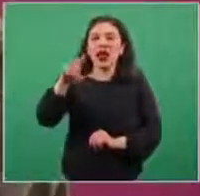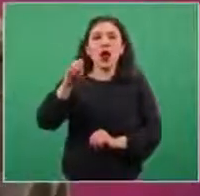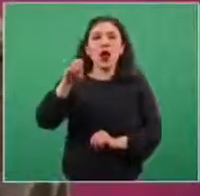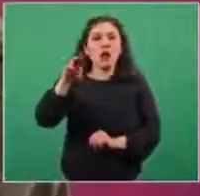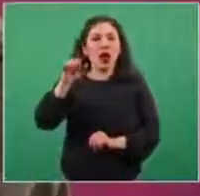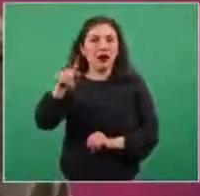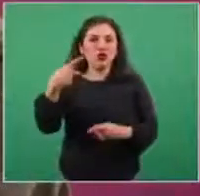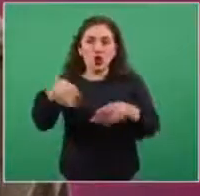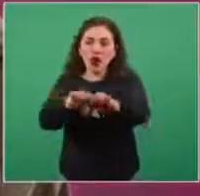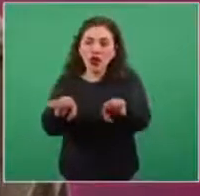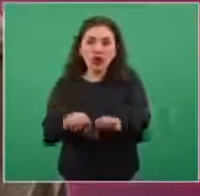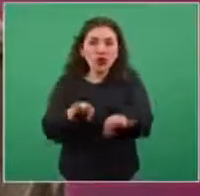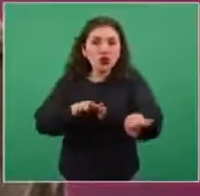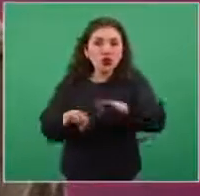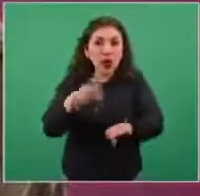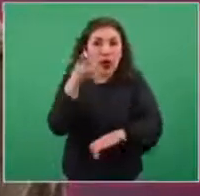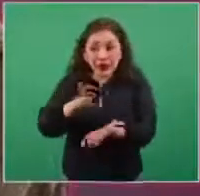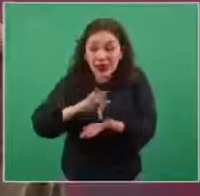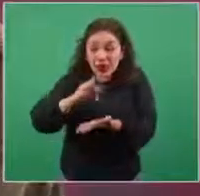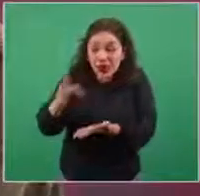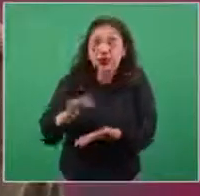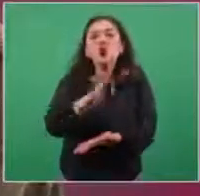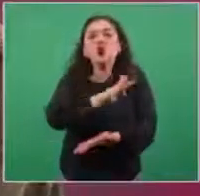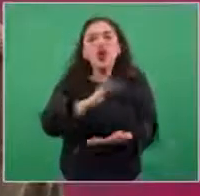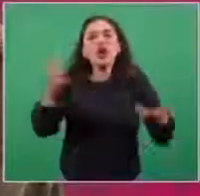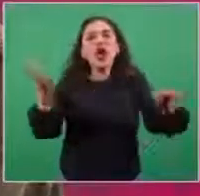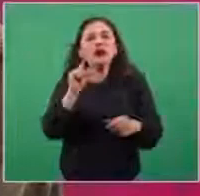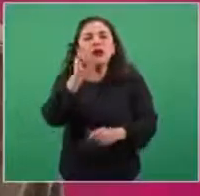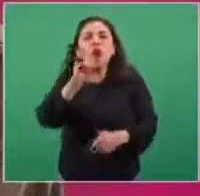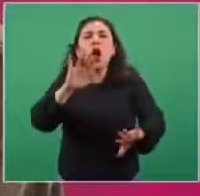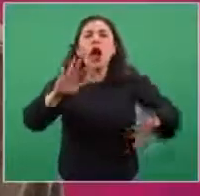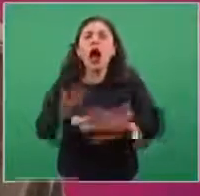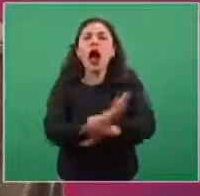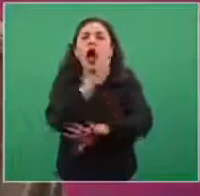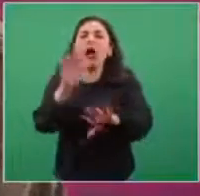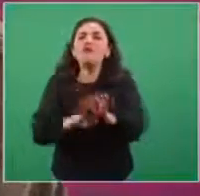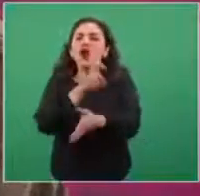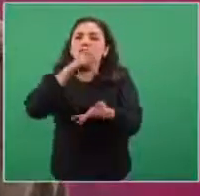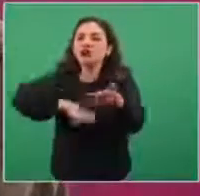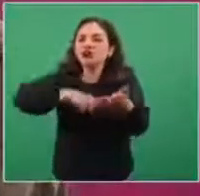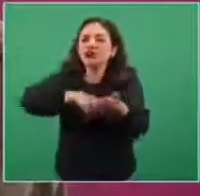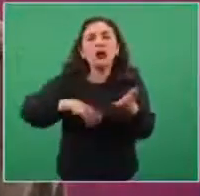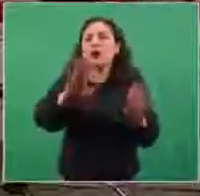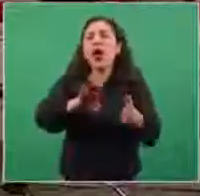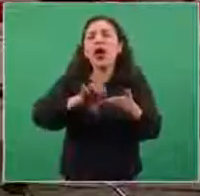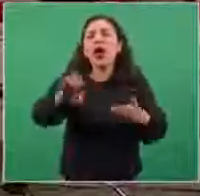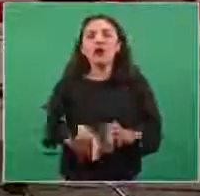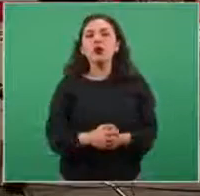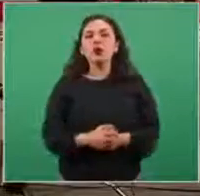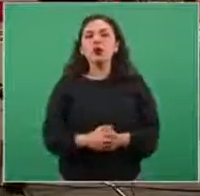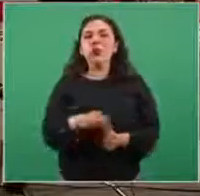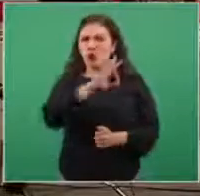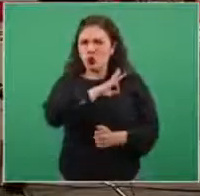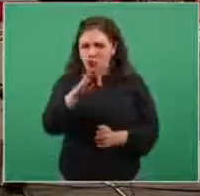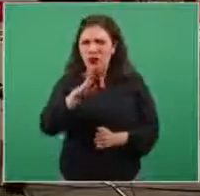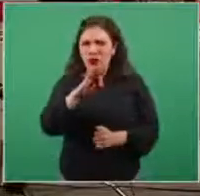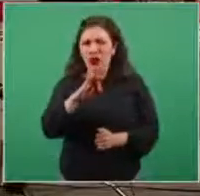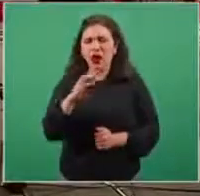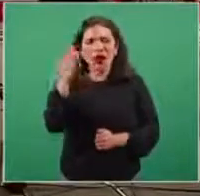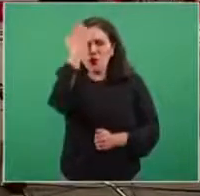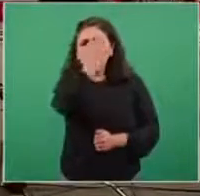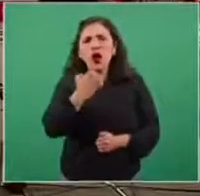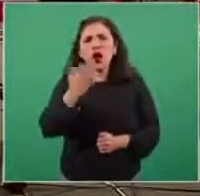su equipo, hemos logrado que se hagan algunas adaptaciones, por lo menos. Por ejemplo, que se admita la prueba de